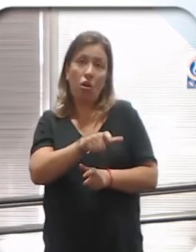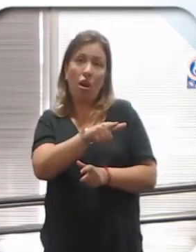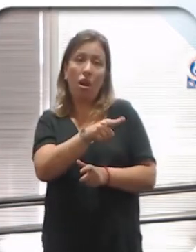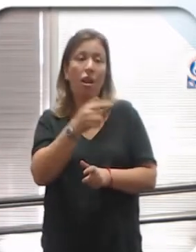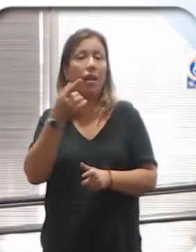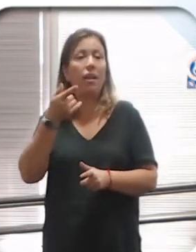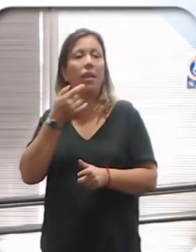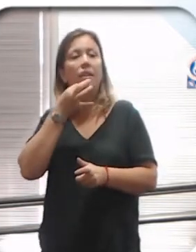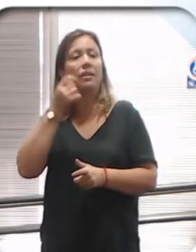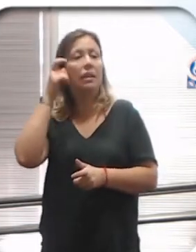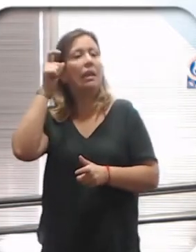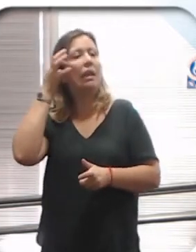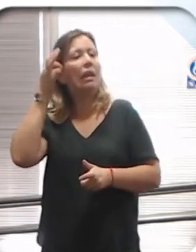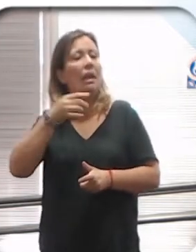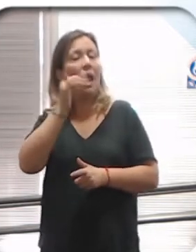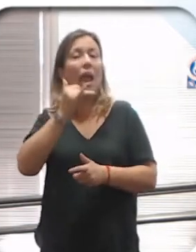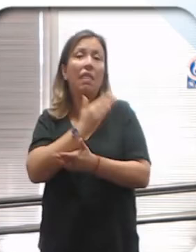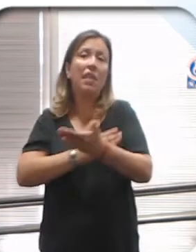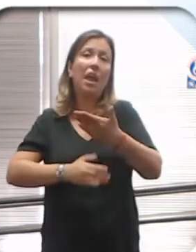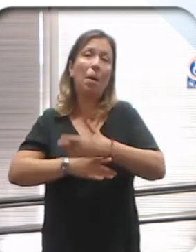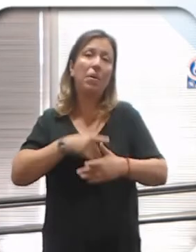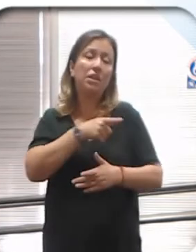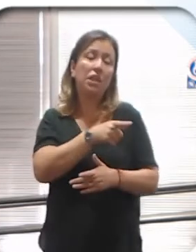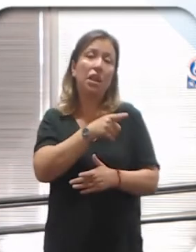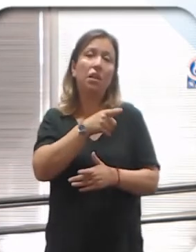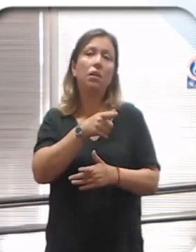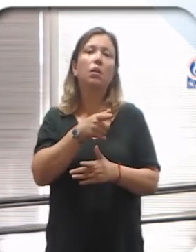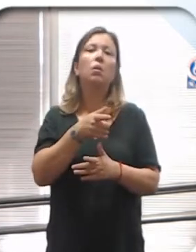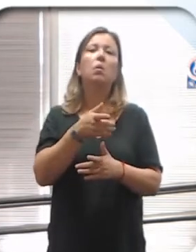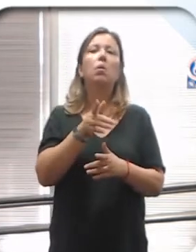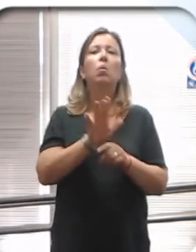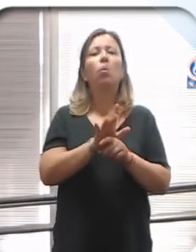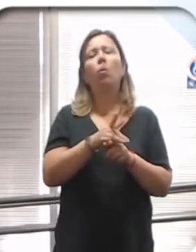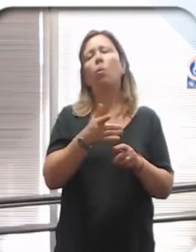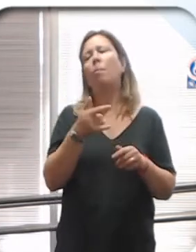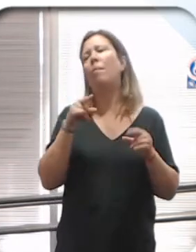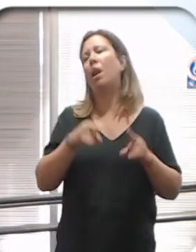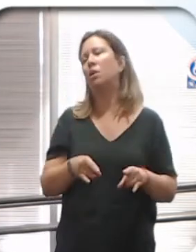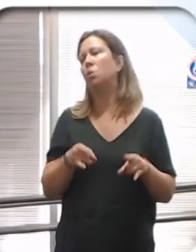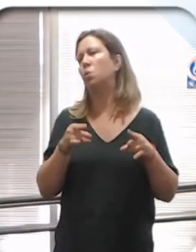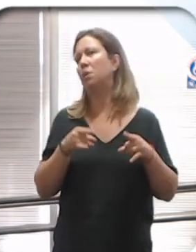considera a la persona con una discapacidad como una persona desafortunada.